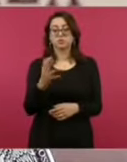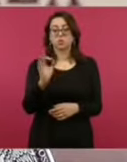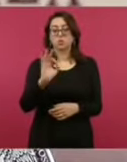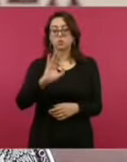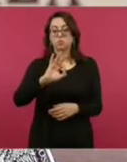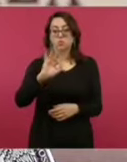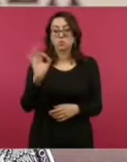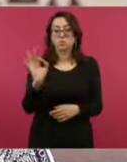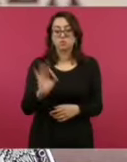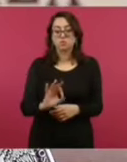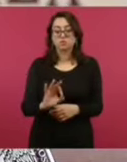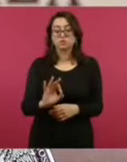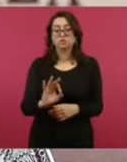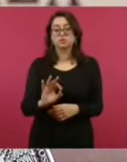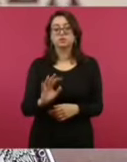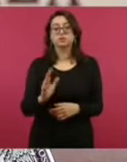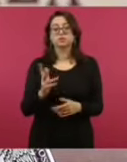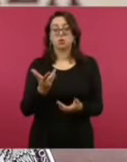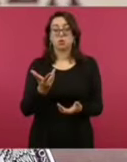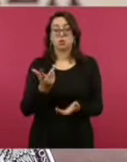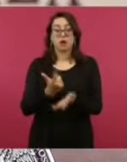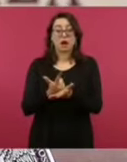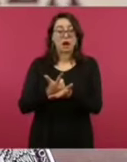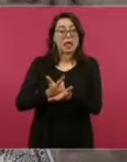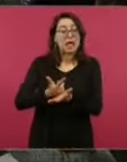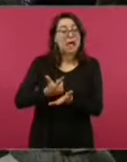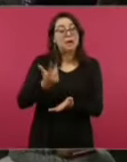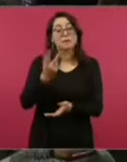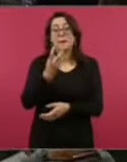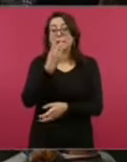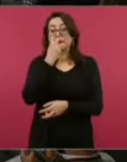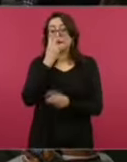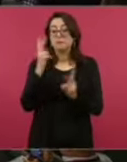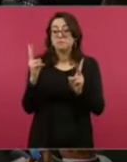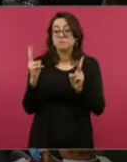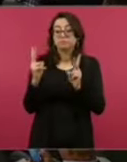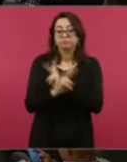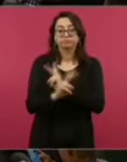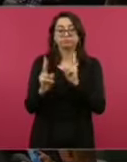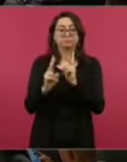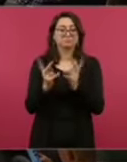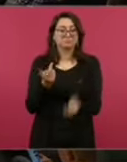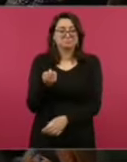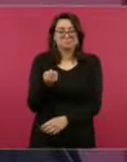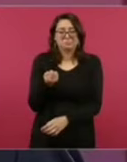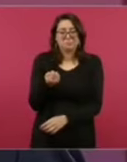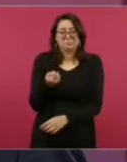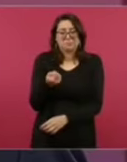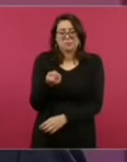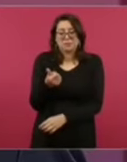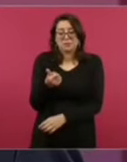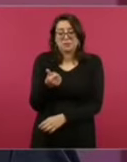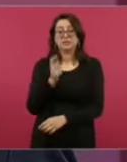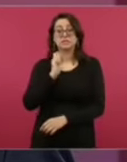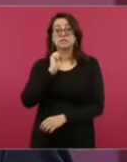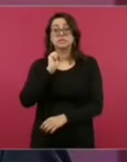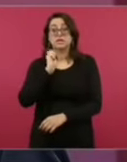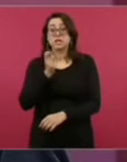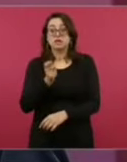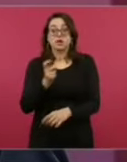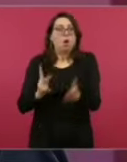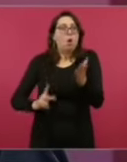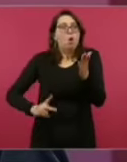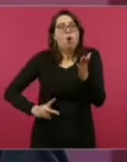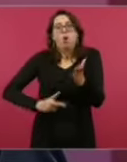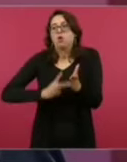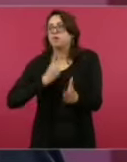las personas que pueden estar en las terapias intensivas. Es decir, no hay ninguna situación de alerta, es parte de la variabilidad que puede